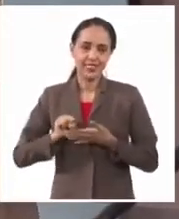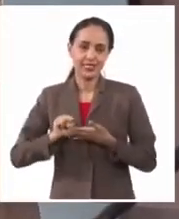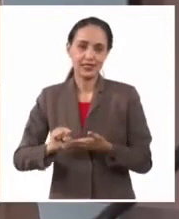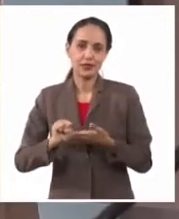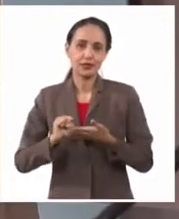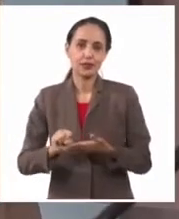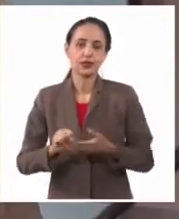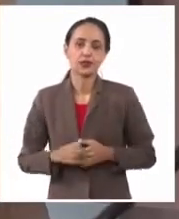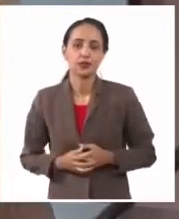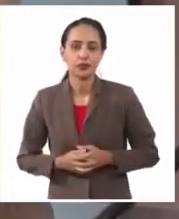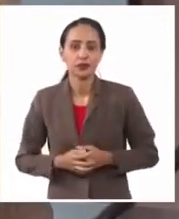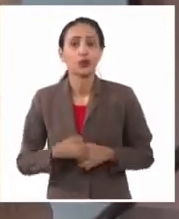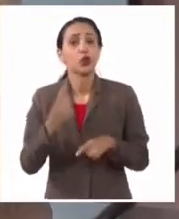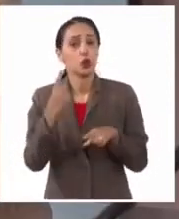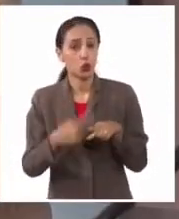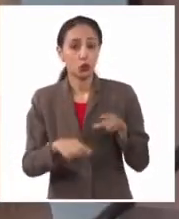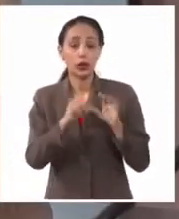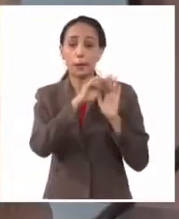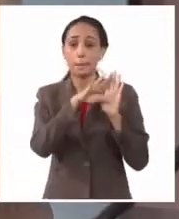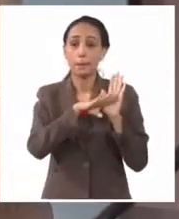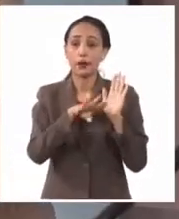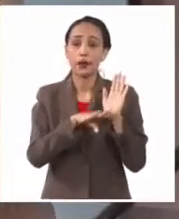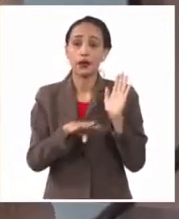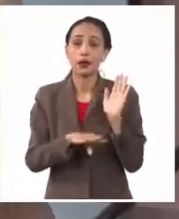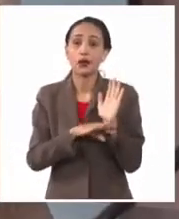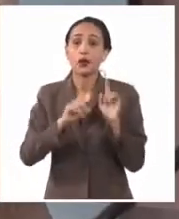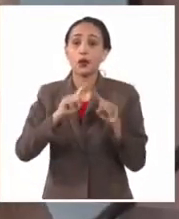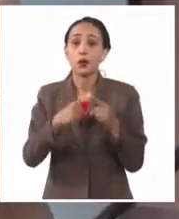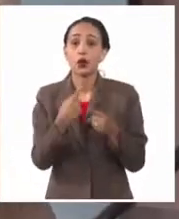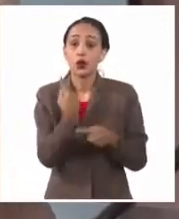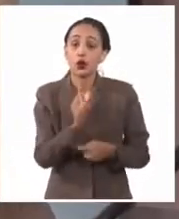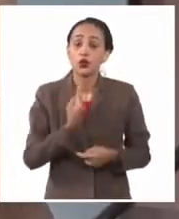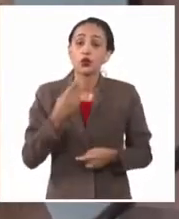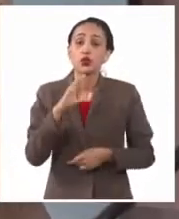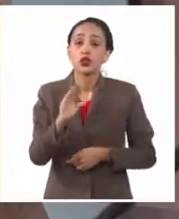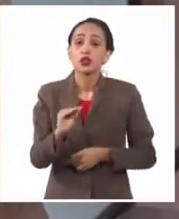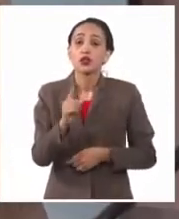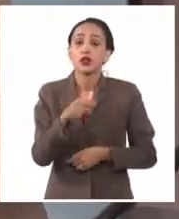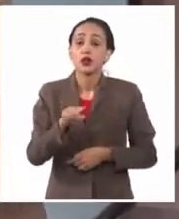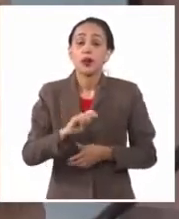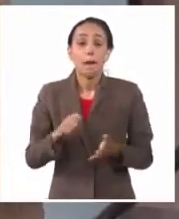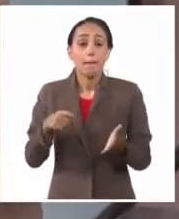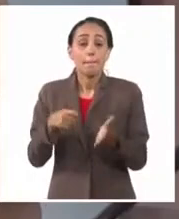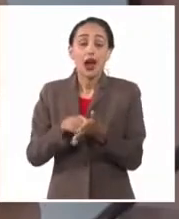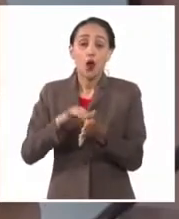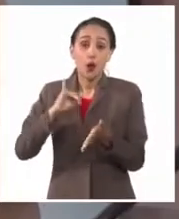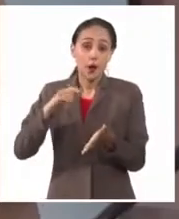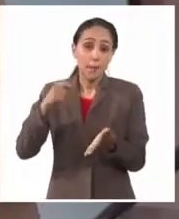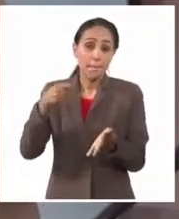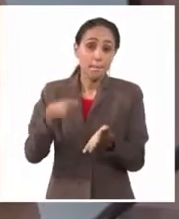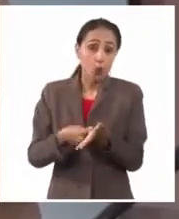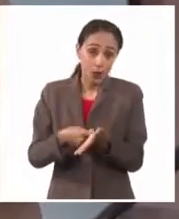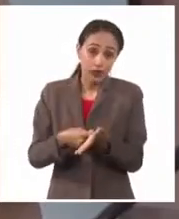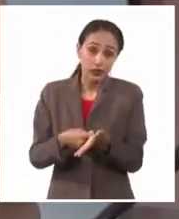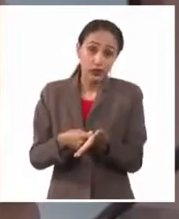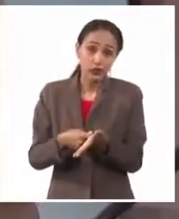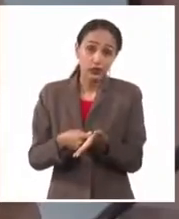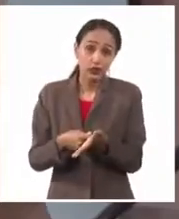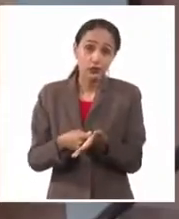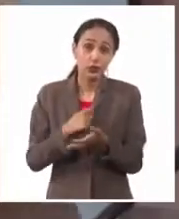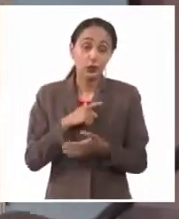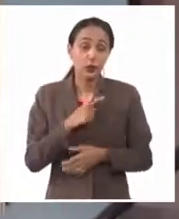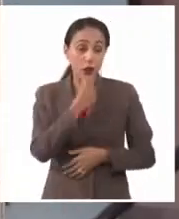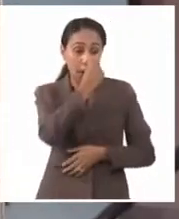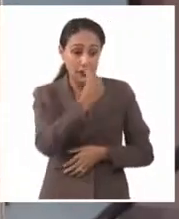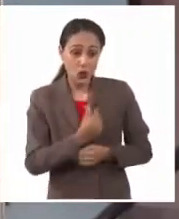es otra de las medidas porque lo que decimos nosotros es liberar del pago de arancel a la persona que lo